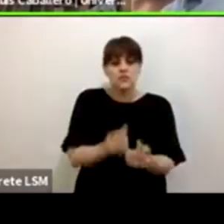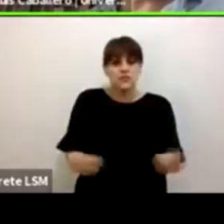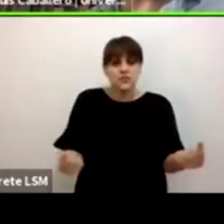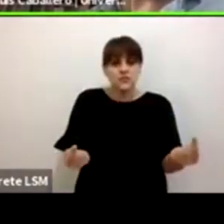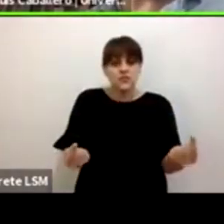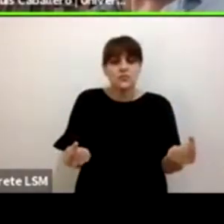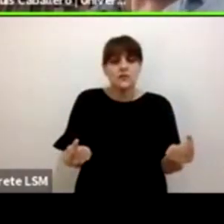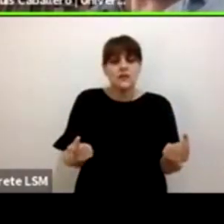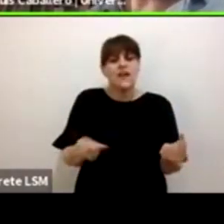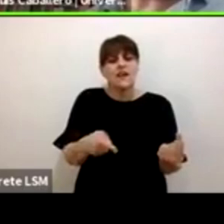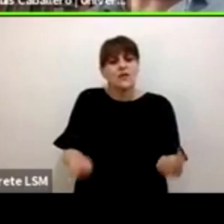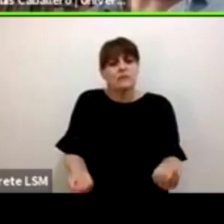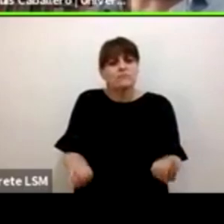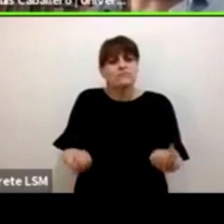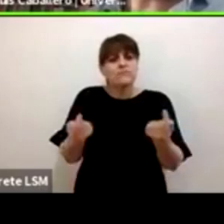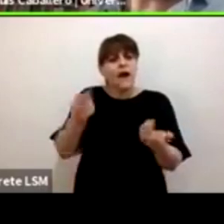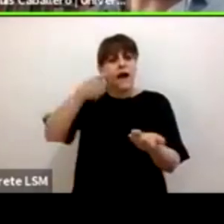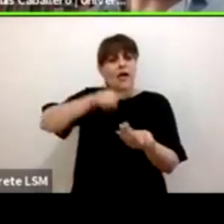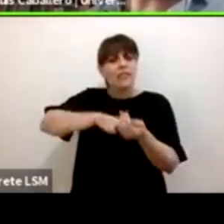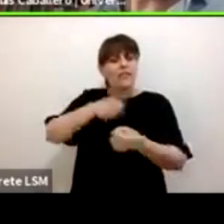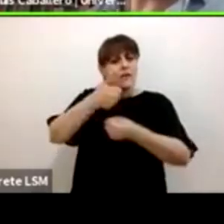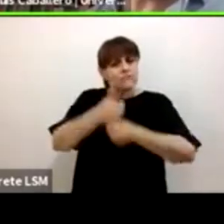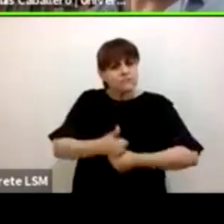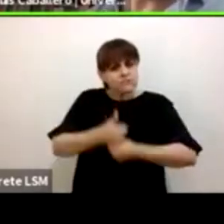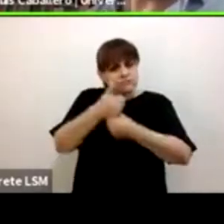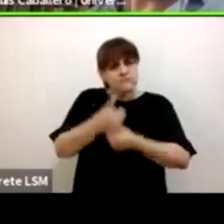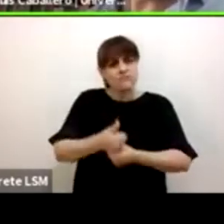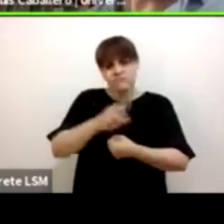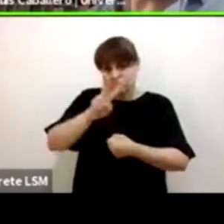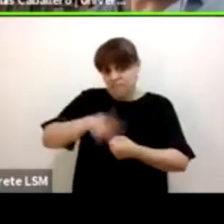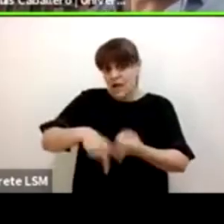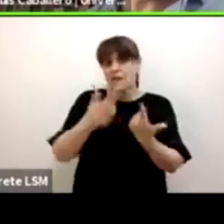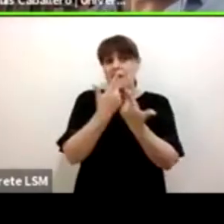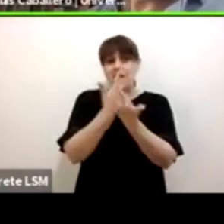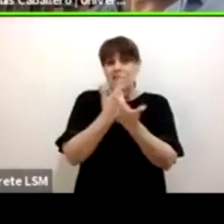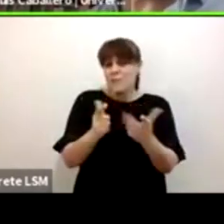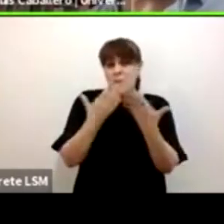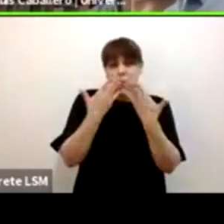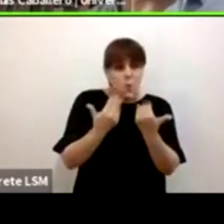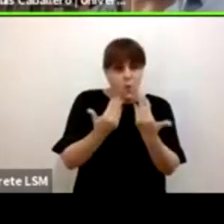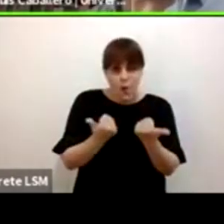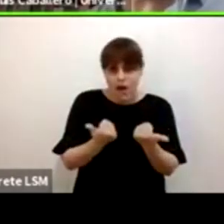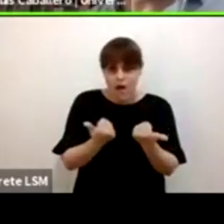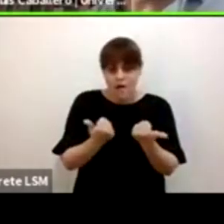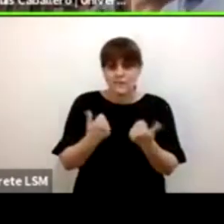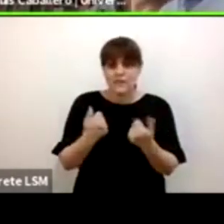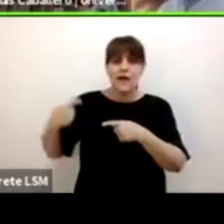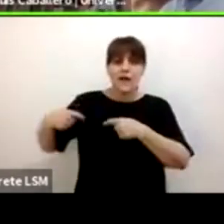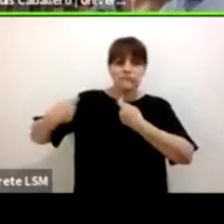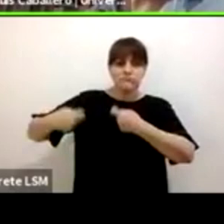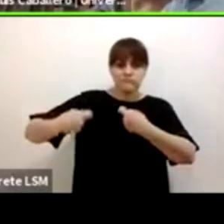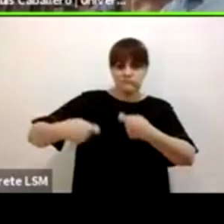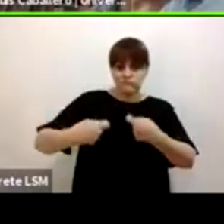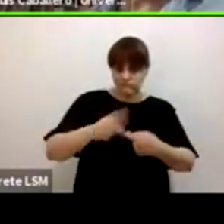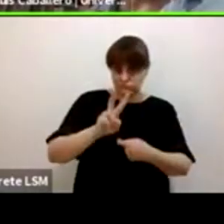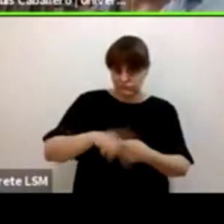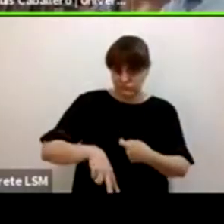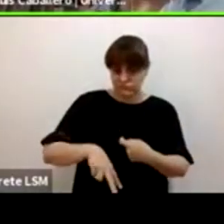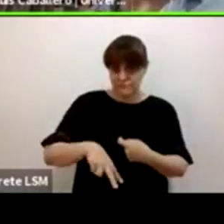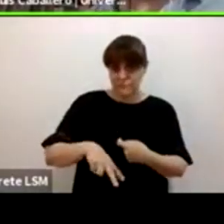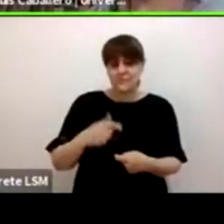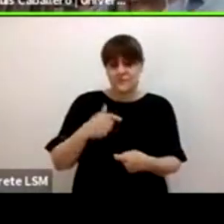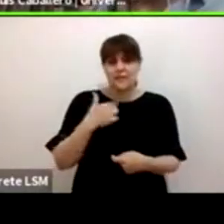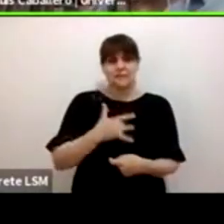torno al sufrimiento y a la falta de libertad como nos ha tocado a muchas generaciones. Me felicito además